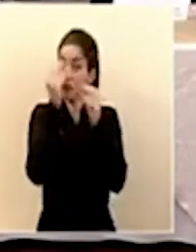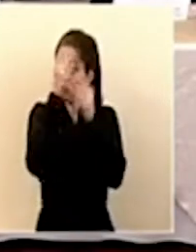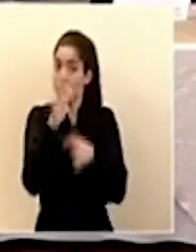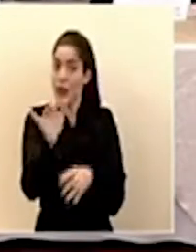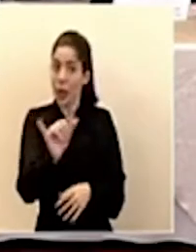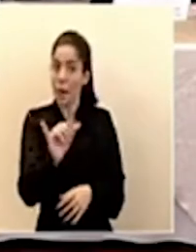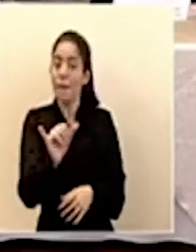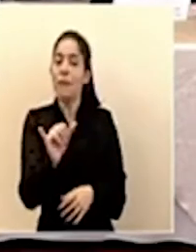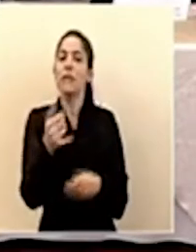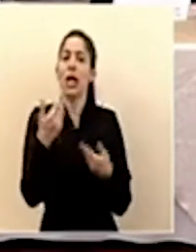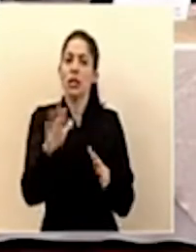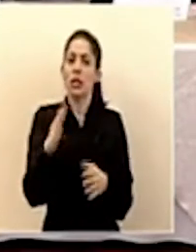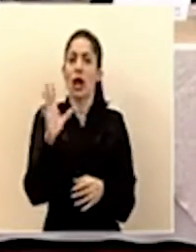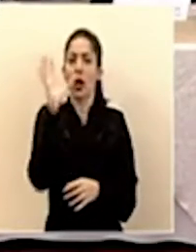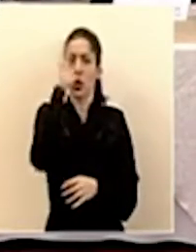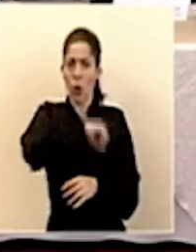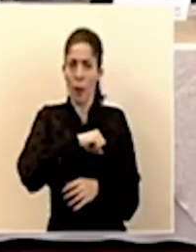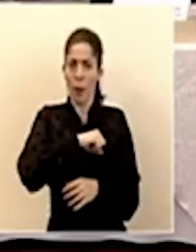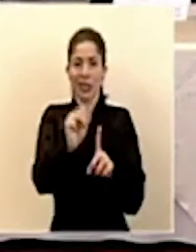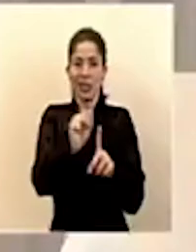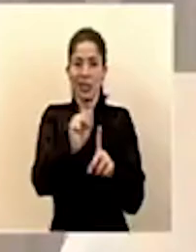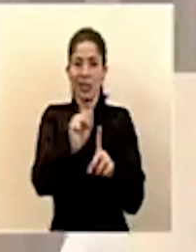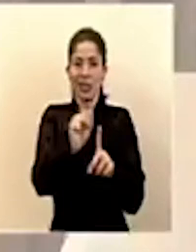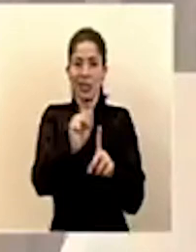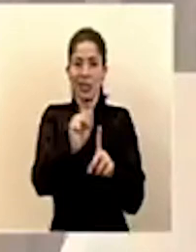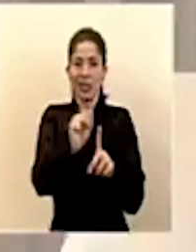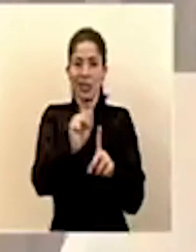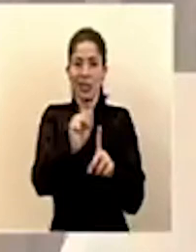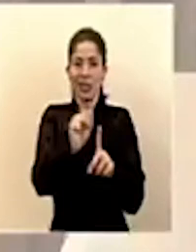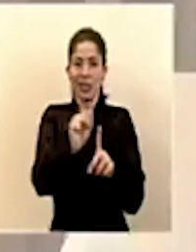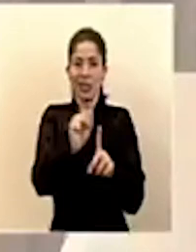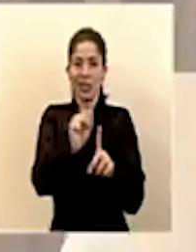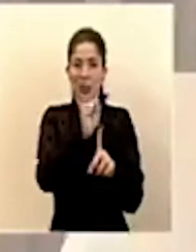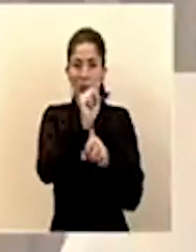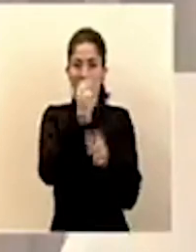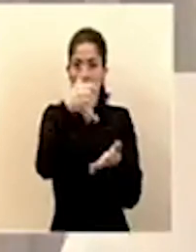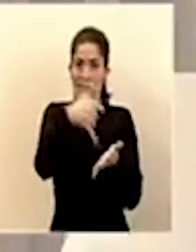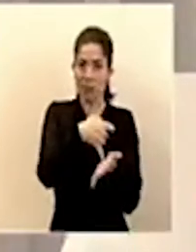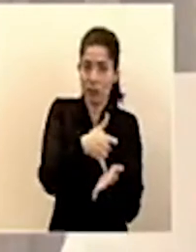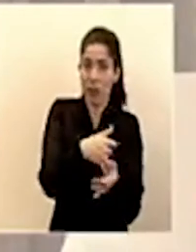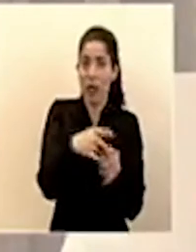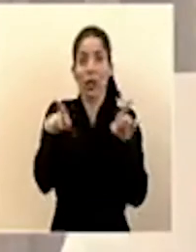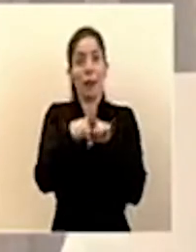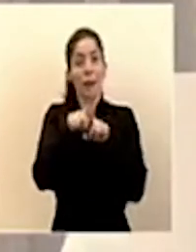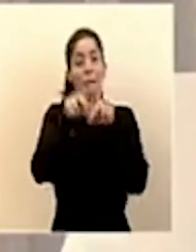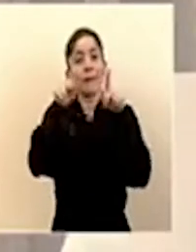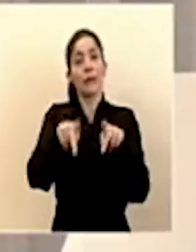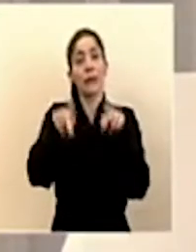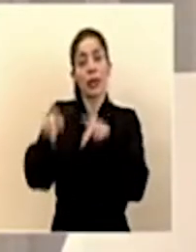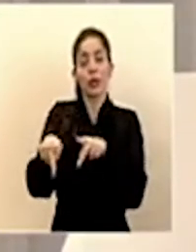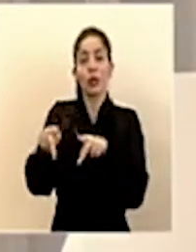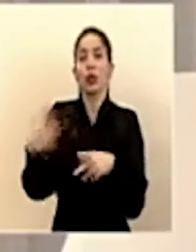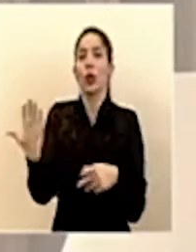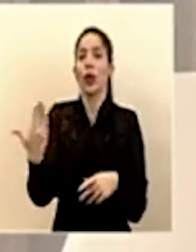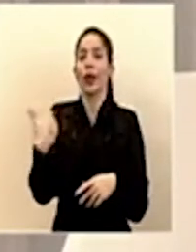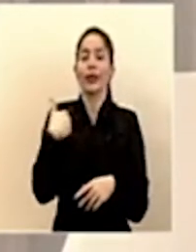se tiene en consideración en esto a personas en vulnerabilidad, también personas que sean